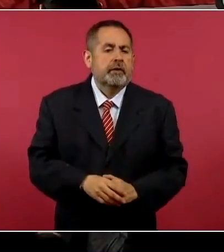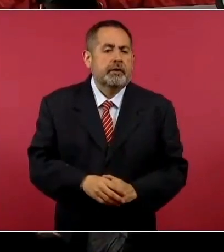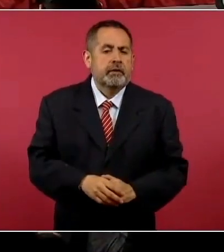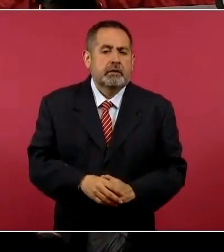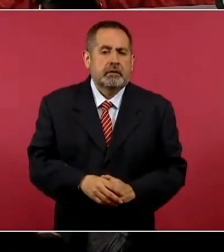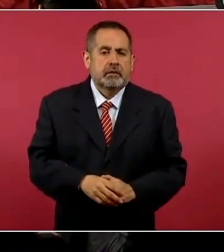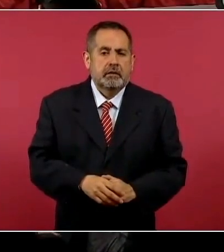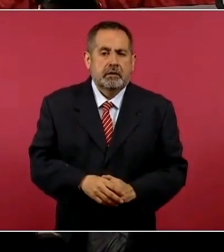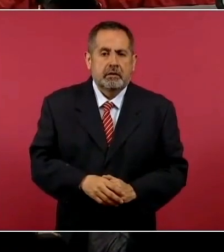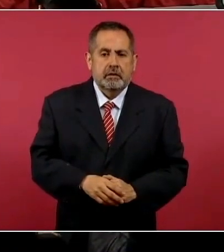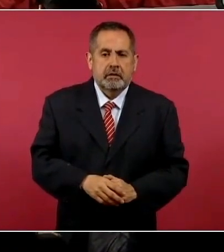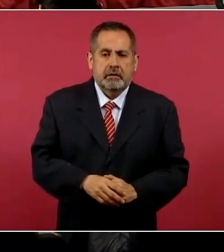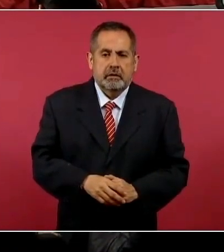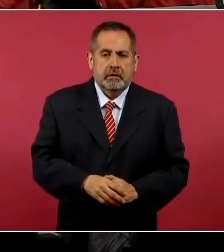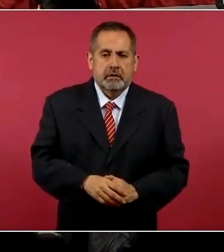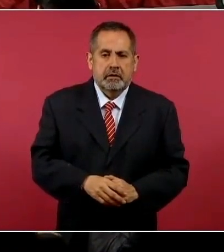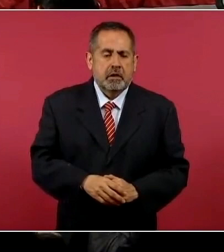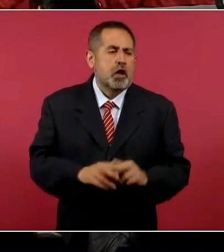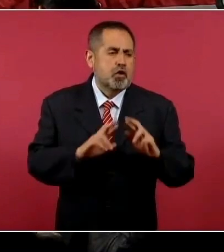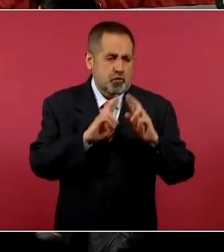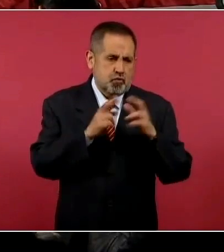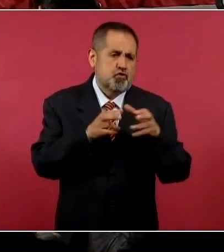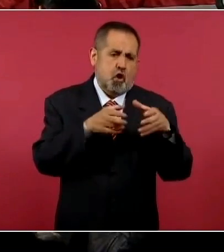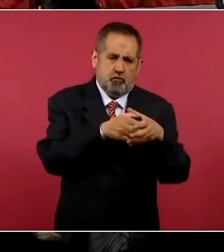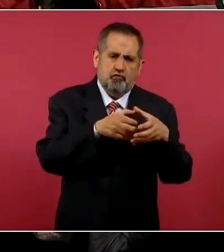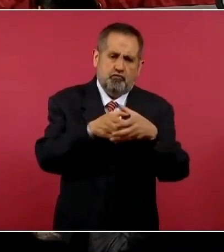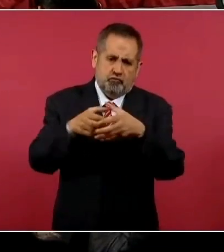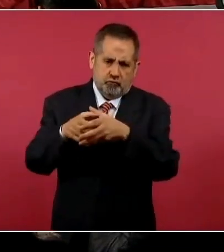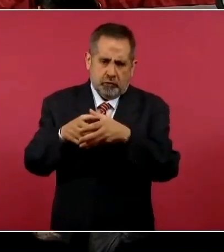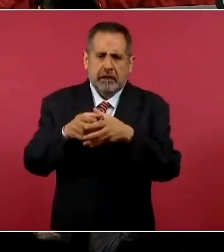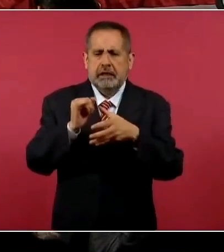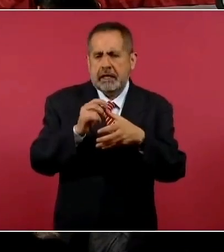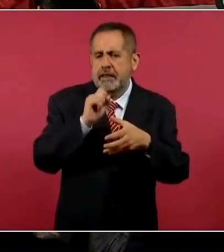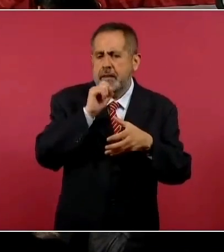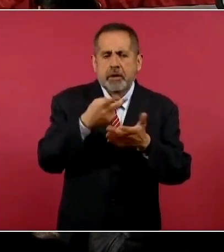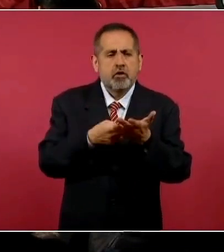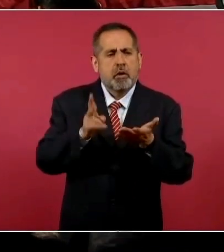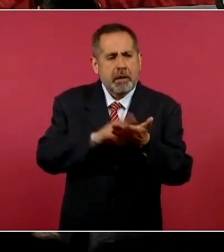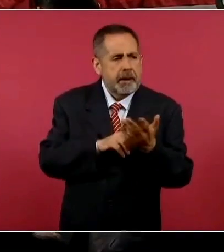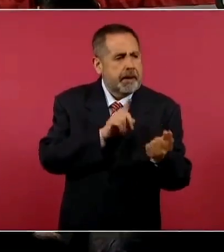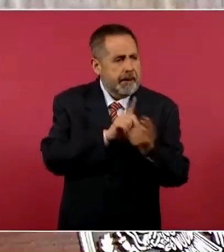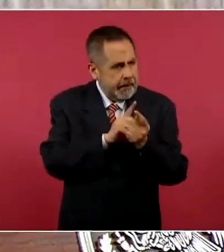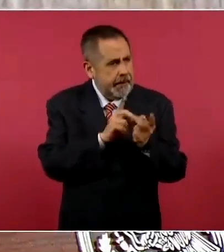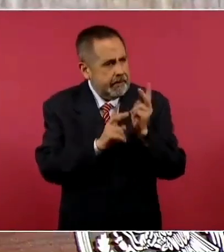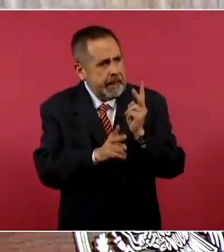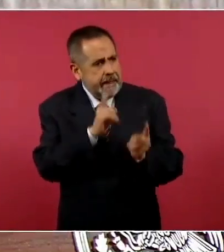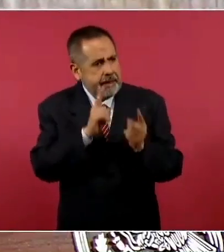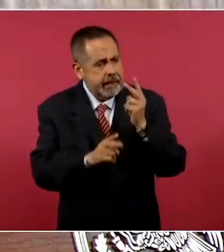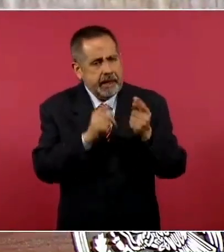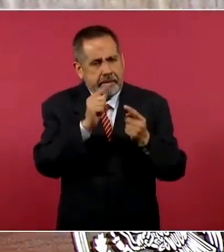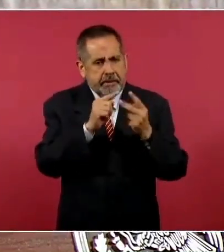Además, de las reuniones que vamos a tener para